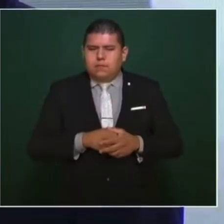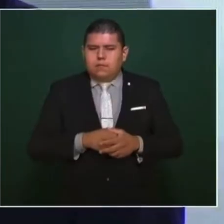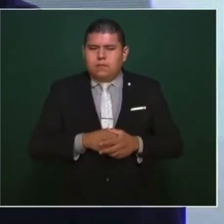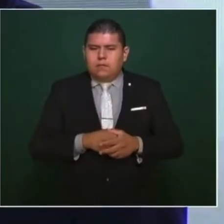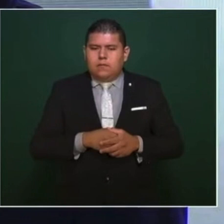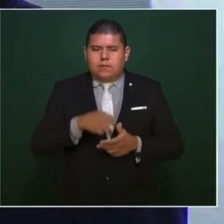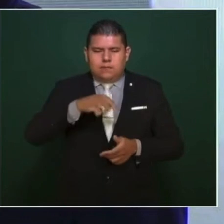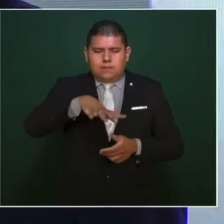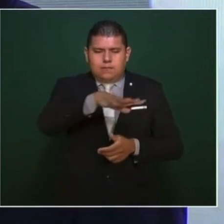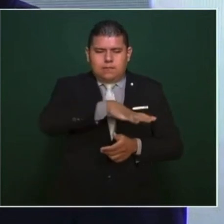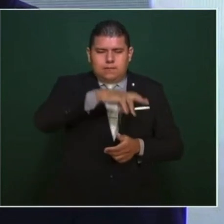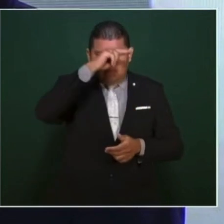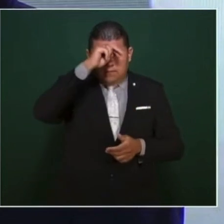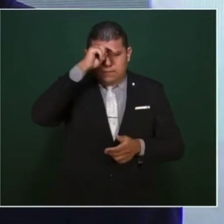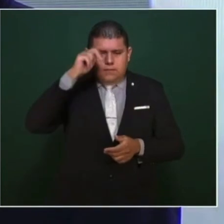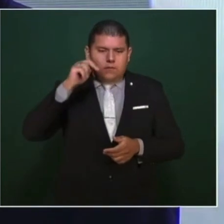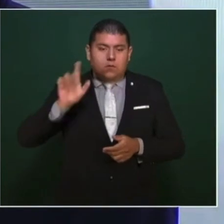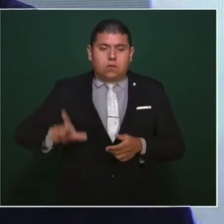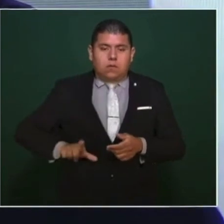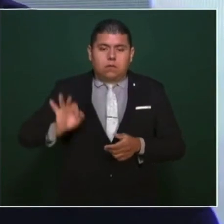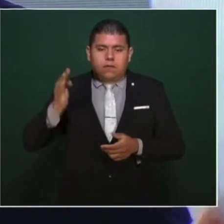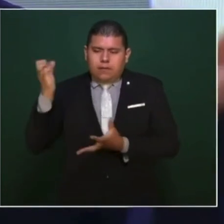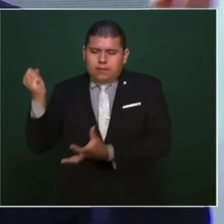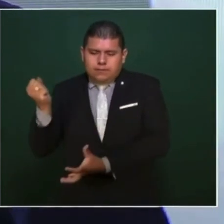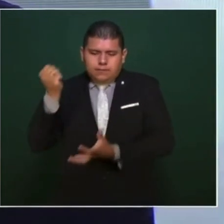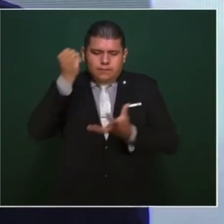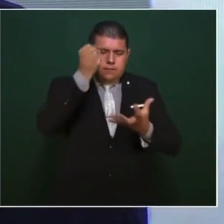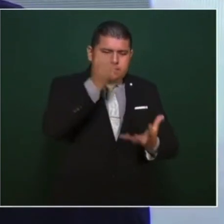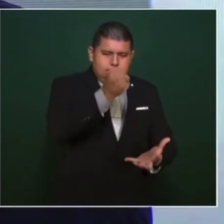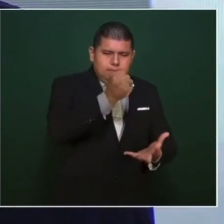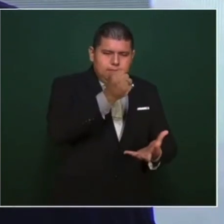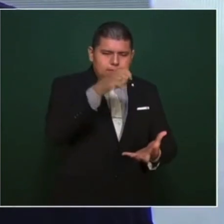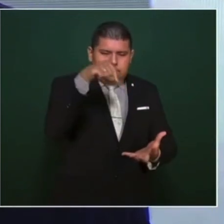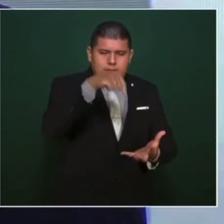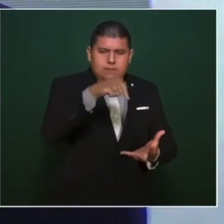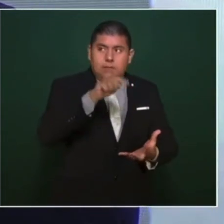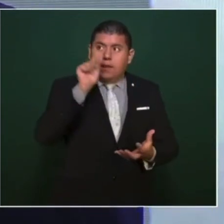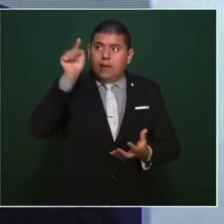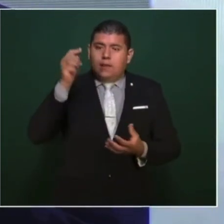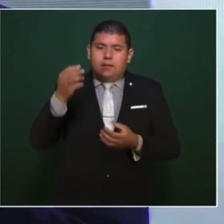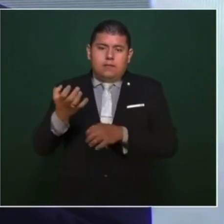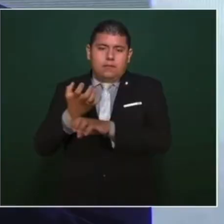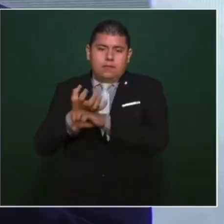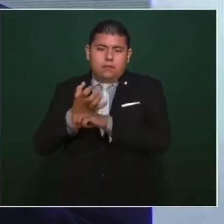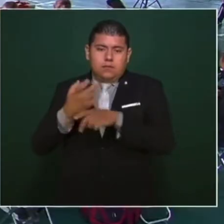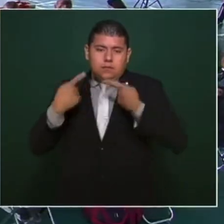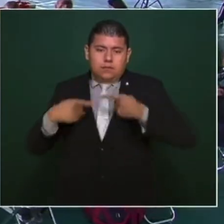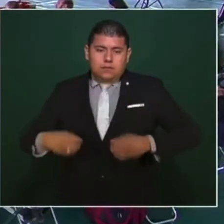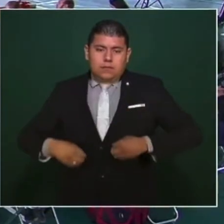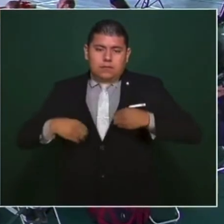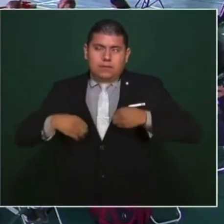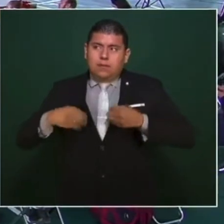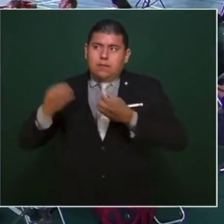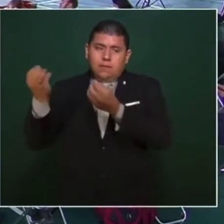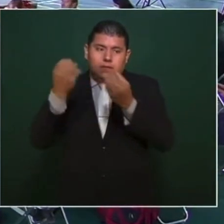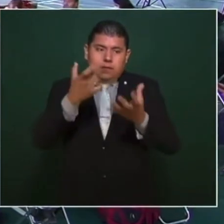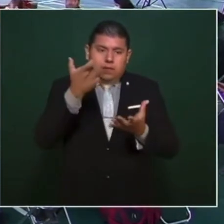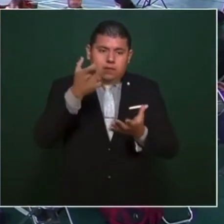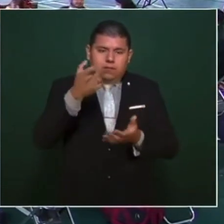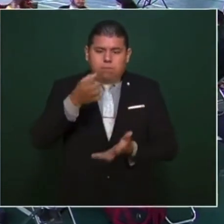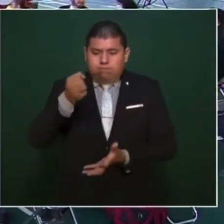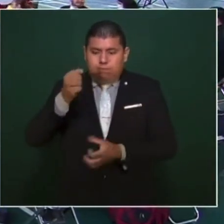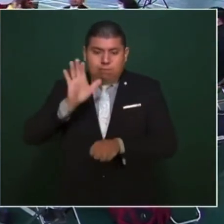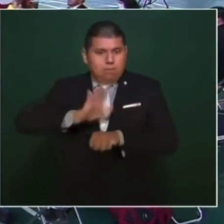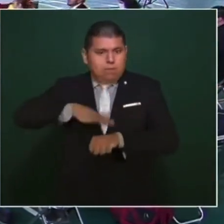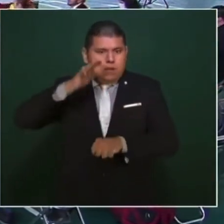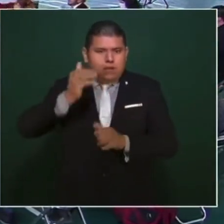presupuesto de Nayarit lo que envían nuestros paisanos. A lo mejor me equivoco, pero